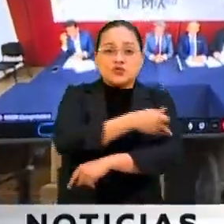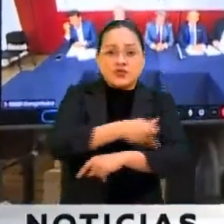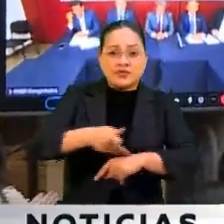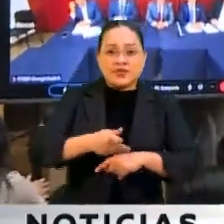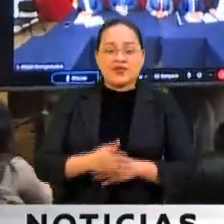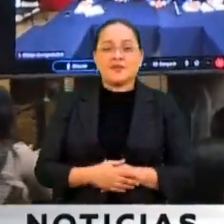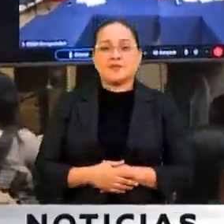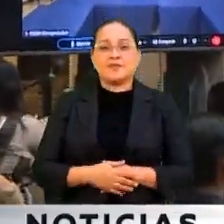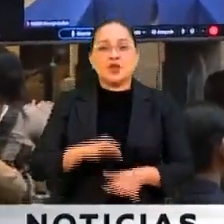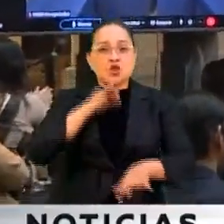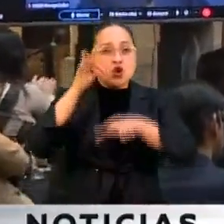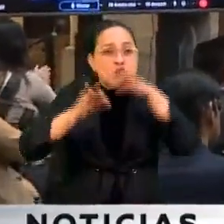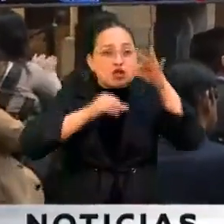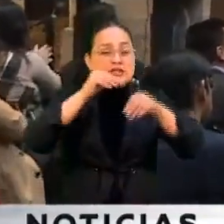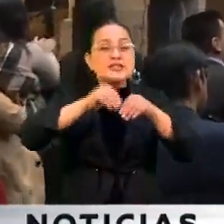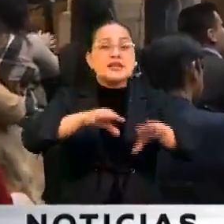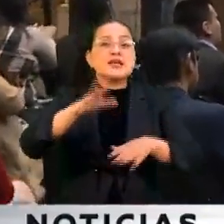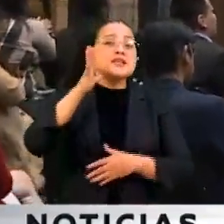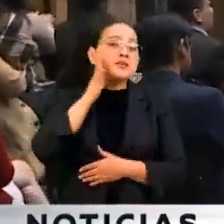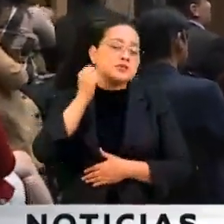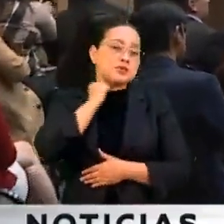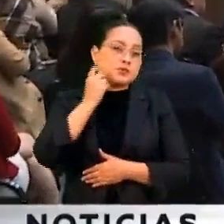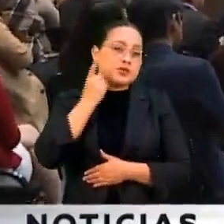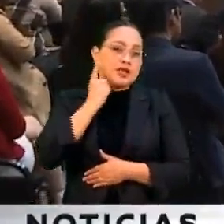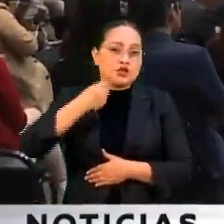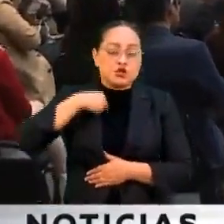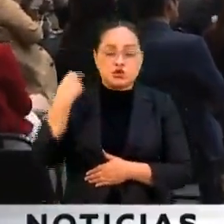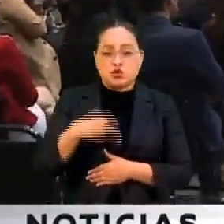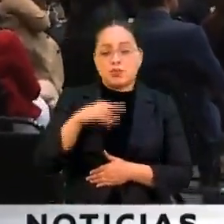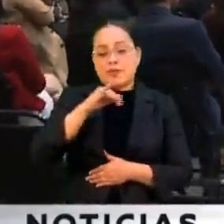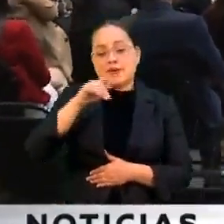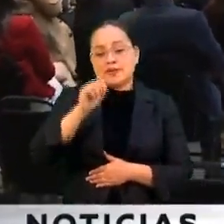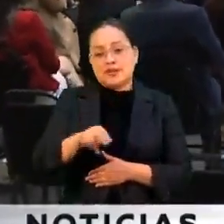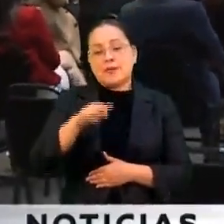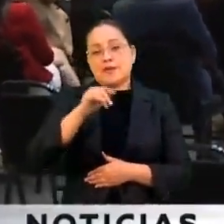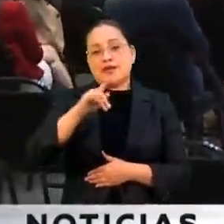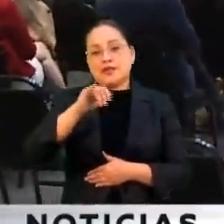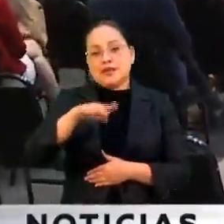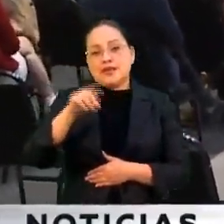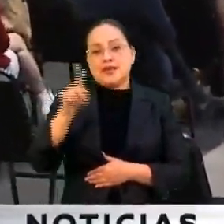Informó para Noticias del Congreso, Martín Martínez Ortega. ¡10 por México!